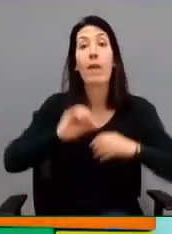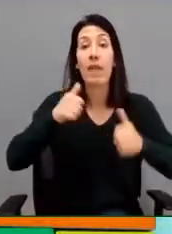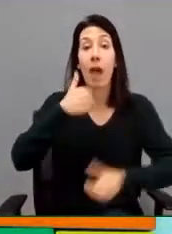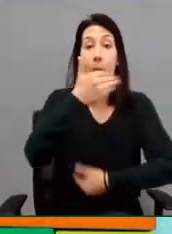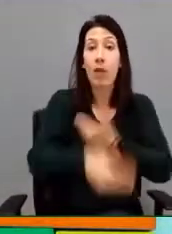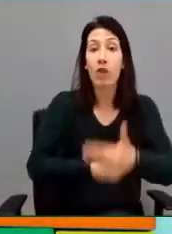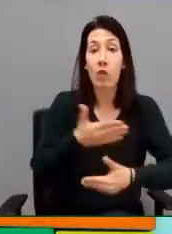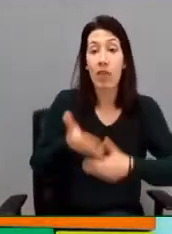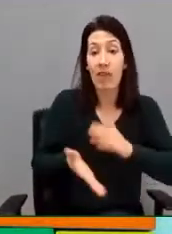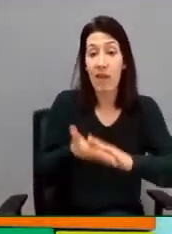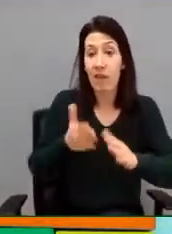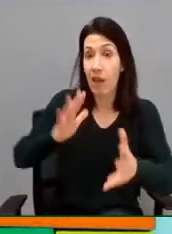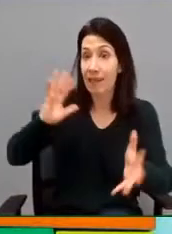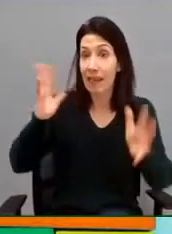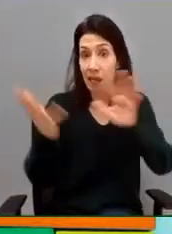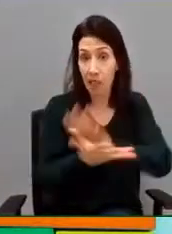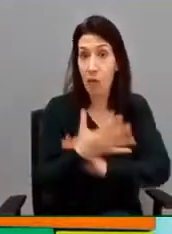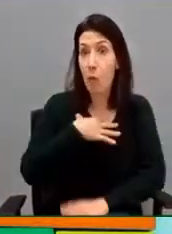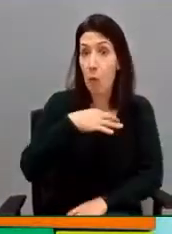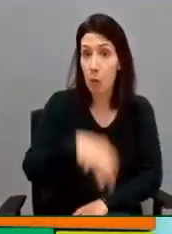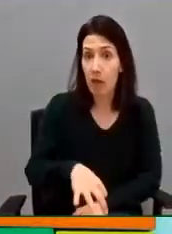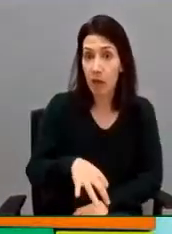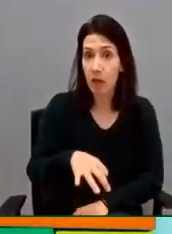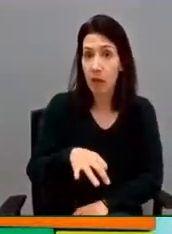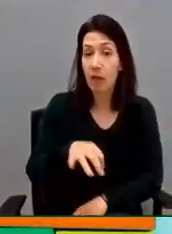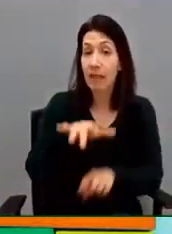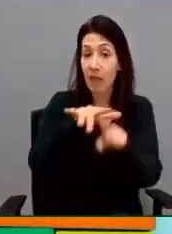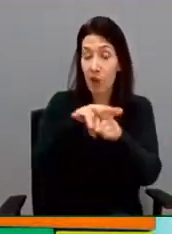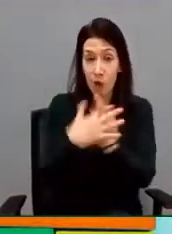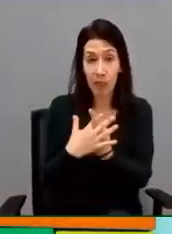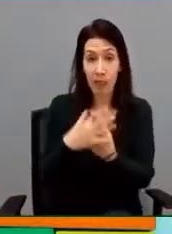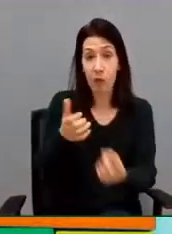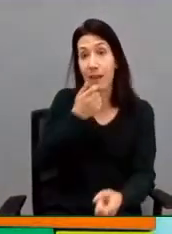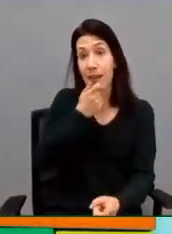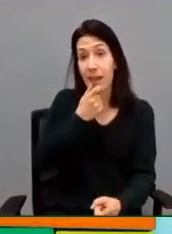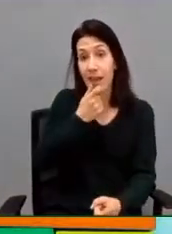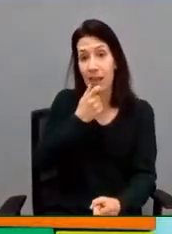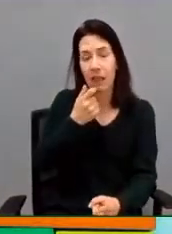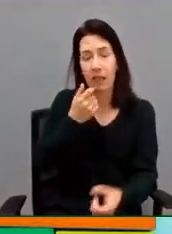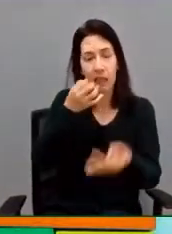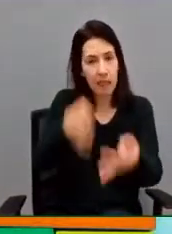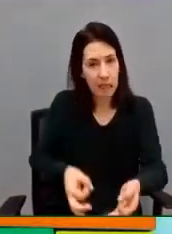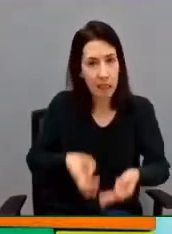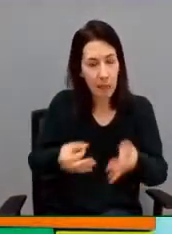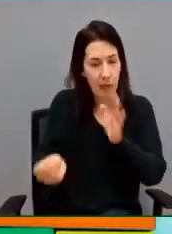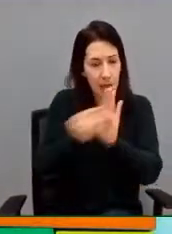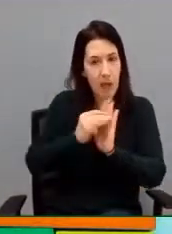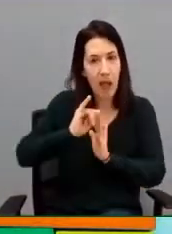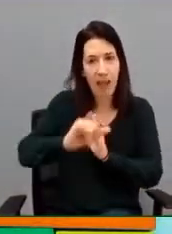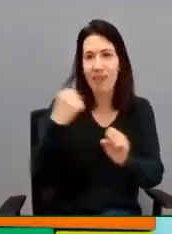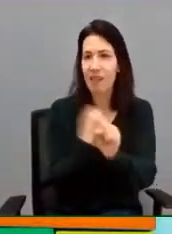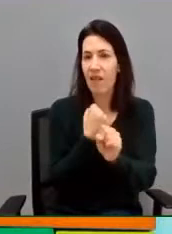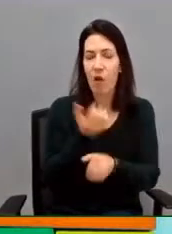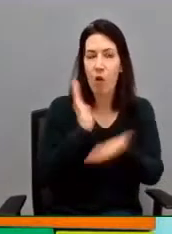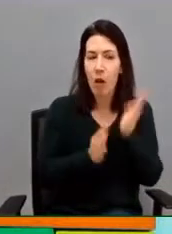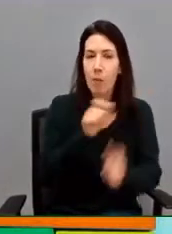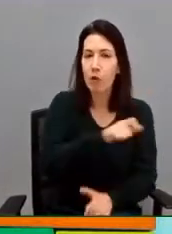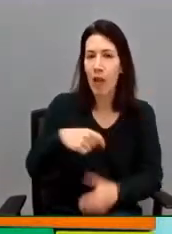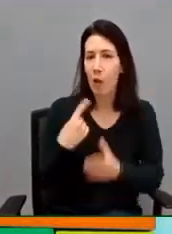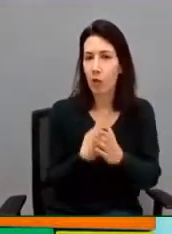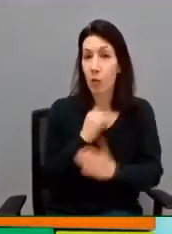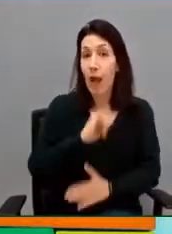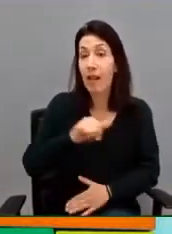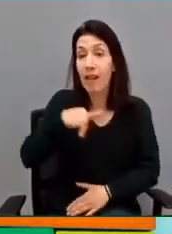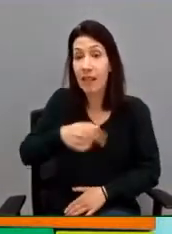transición que, bueno, pues en el contexto anglosajón es muy presente en todo el trabajo con personas con TEA y sin embargo nuestro